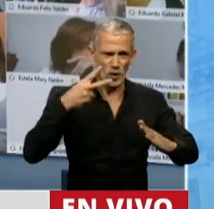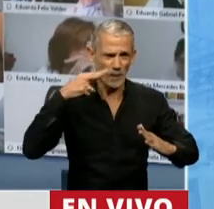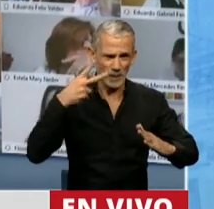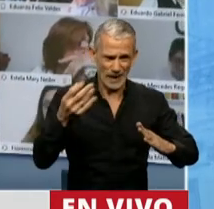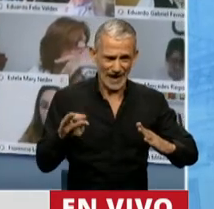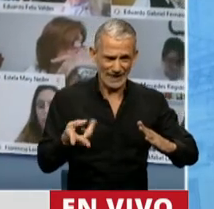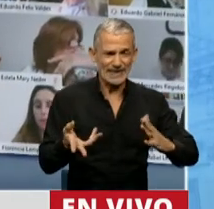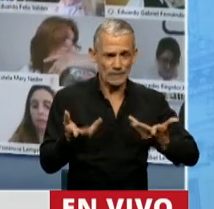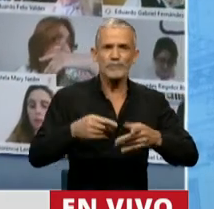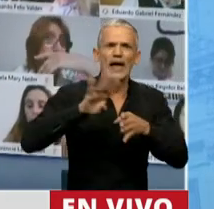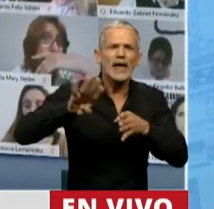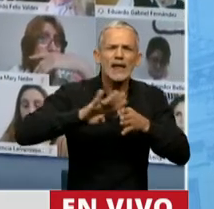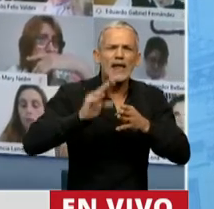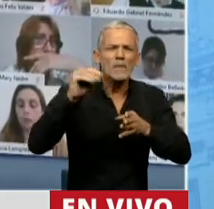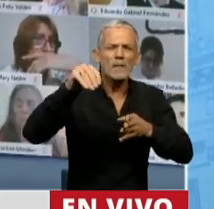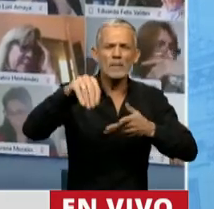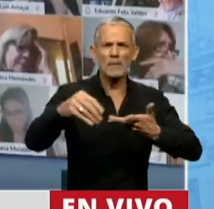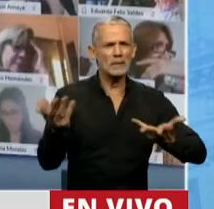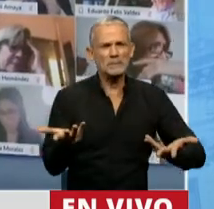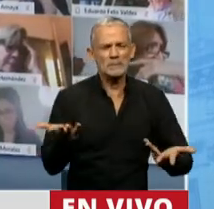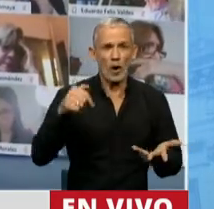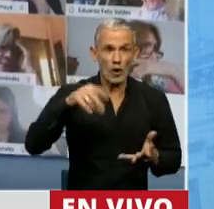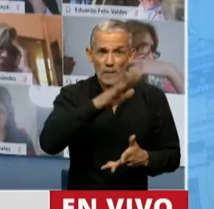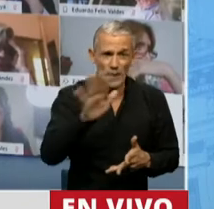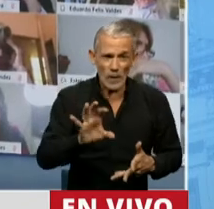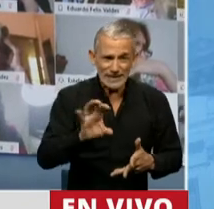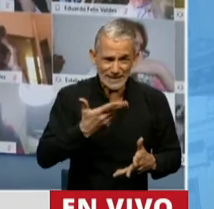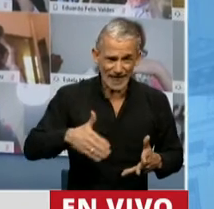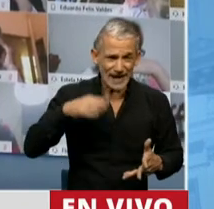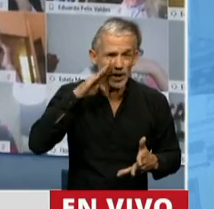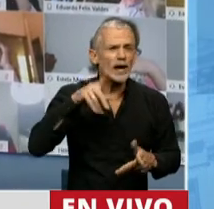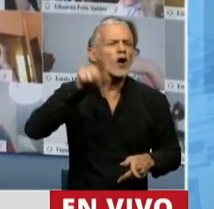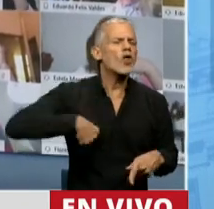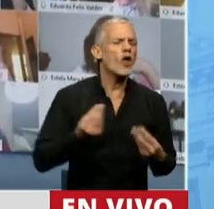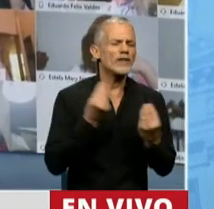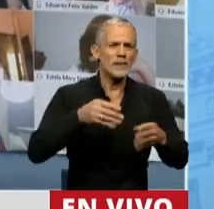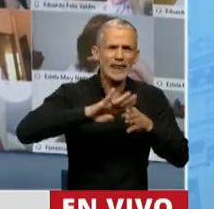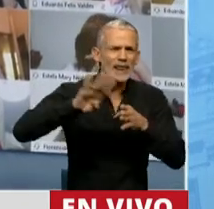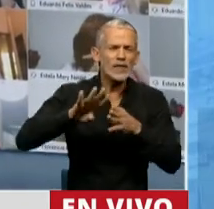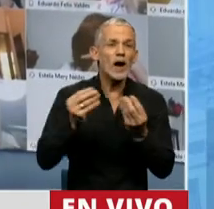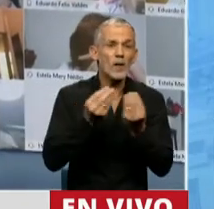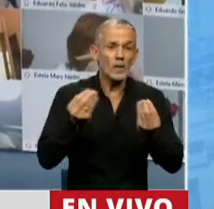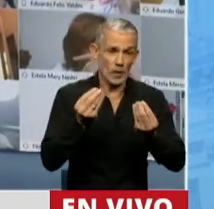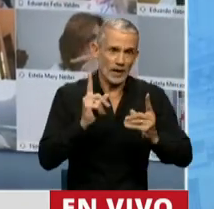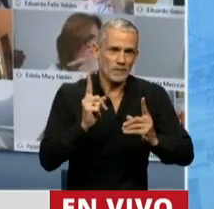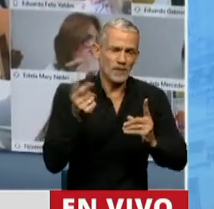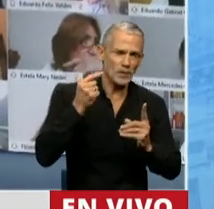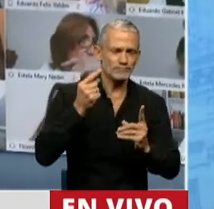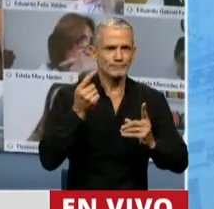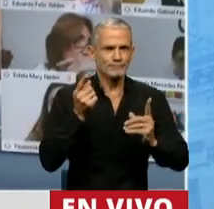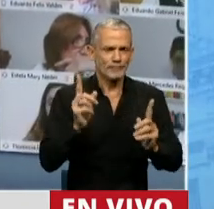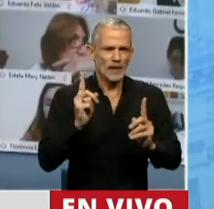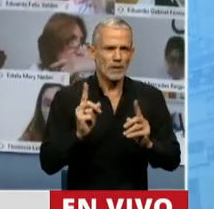del brutal endeudamiento del que hoy en realidad en la provincia de Río Negro, fruto precisamente de las relaciones carnales